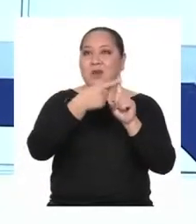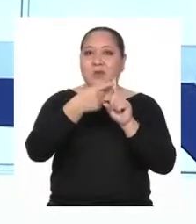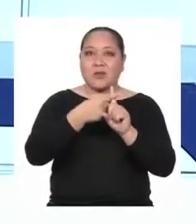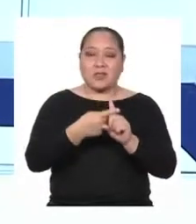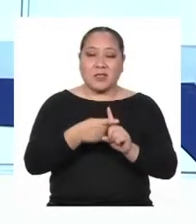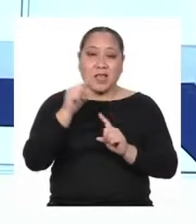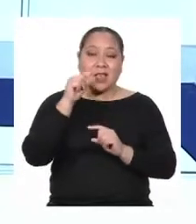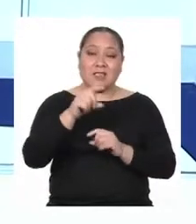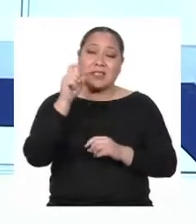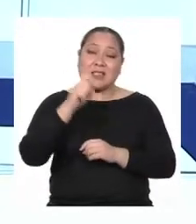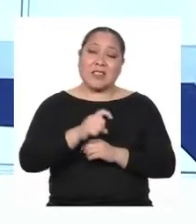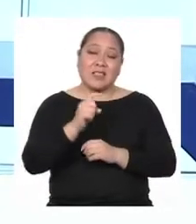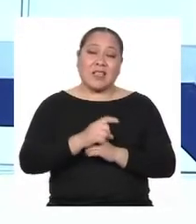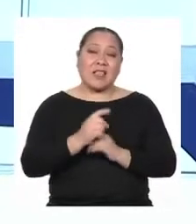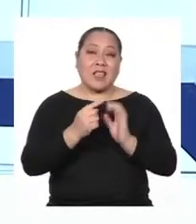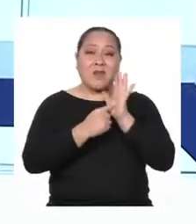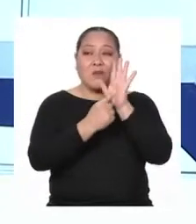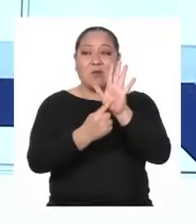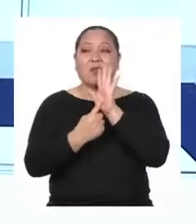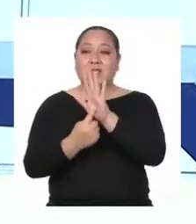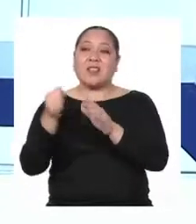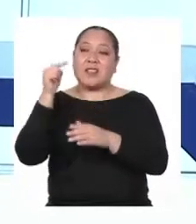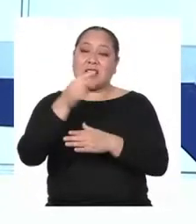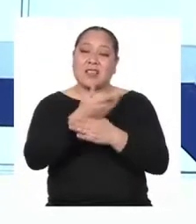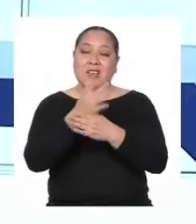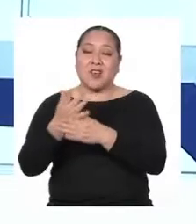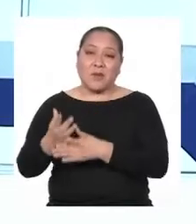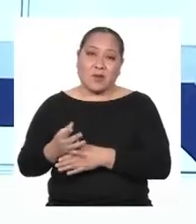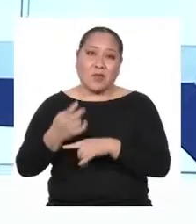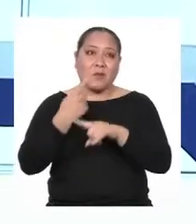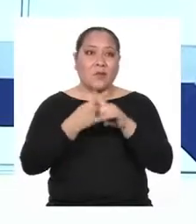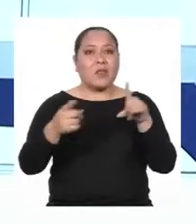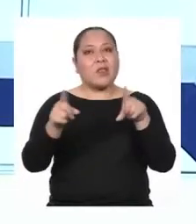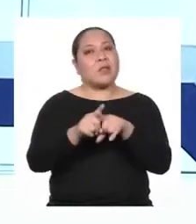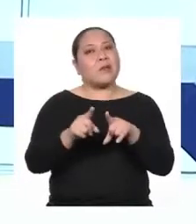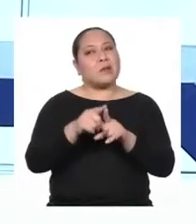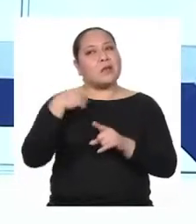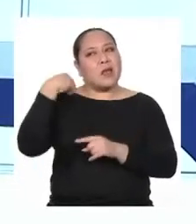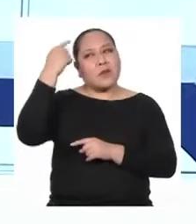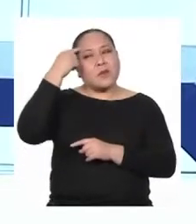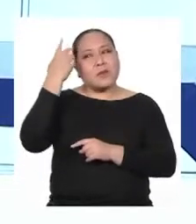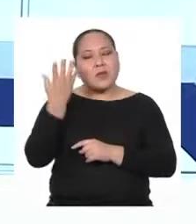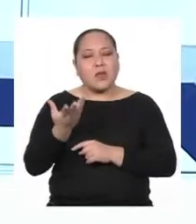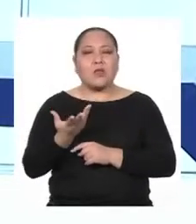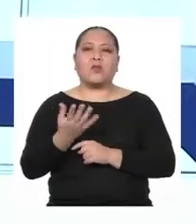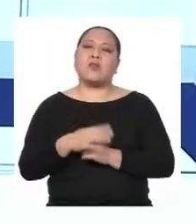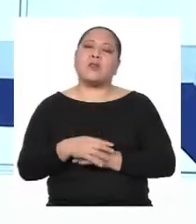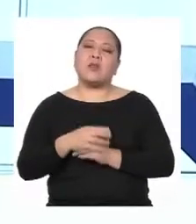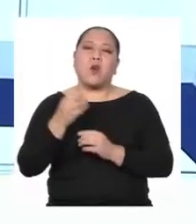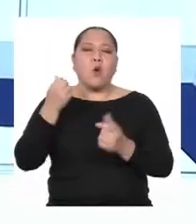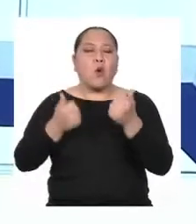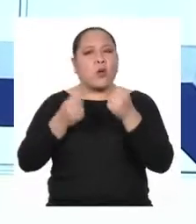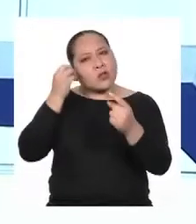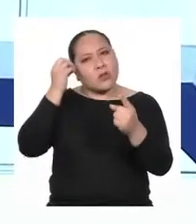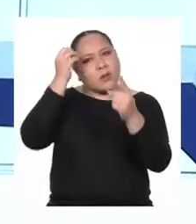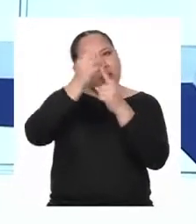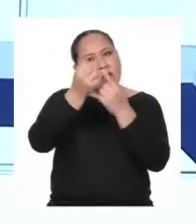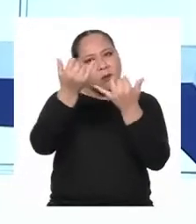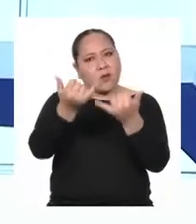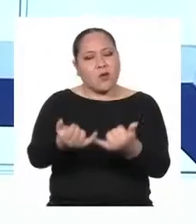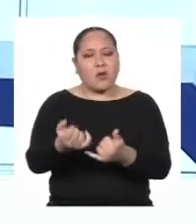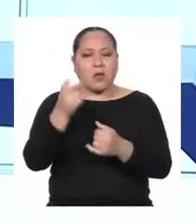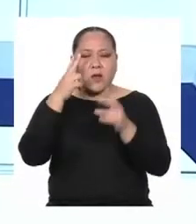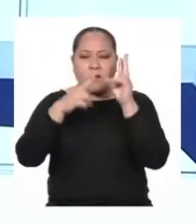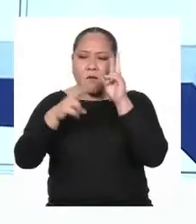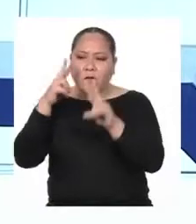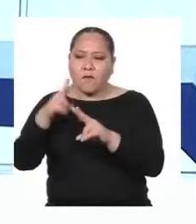tan necesarias de resaltar y compartir Pero también estaba pensando mucho sobre el propósito de hoy Acerca